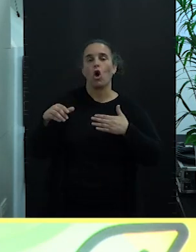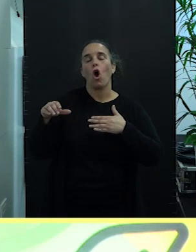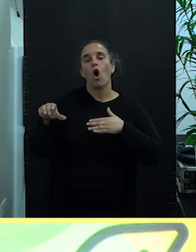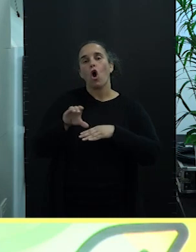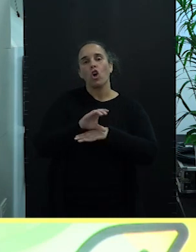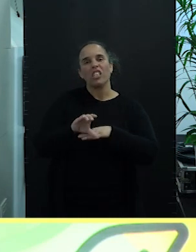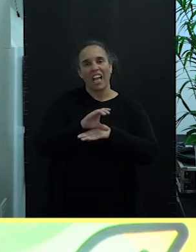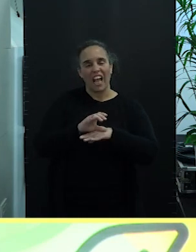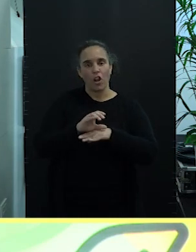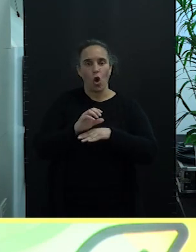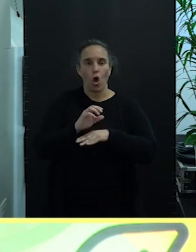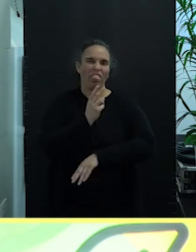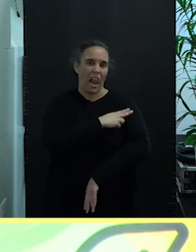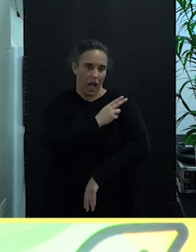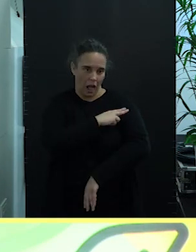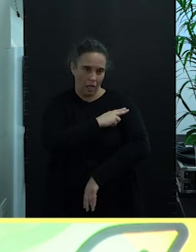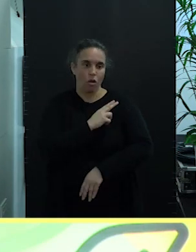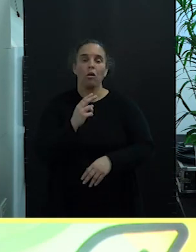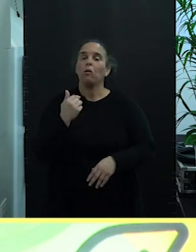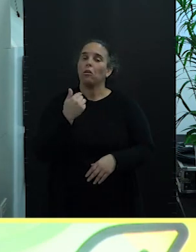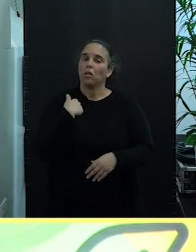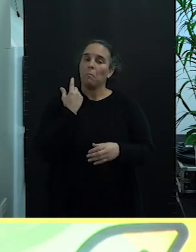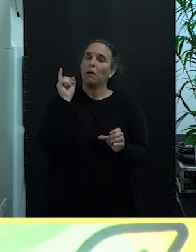participamos en los objetivos estratégicos.